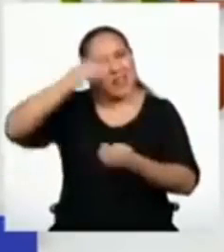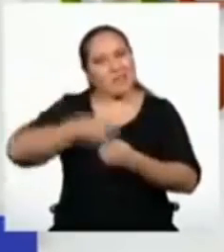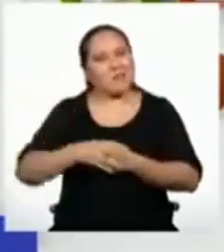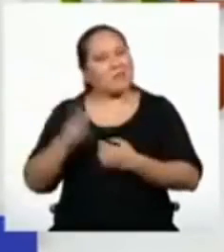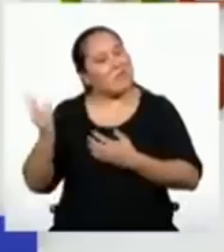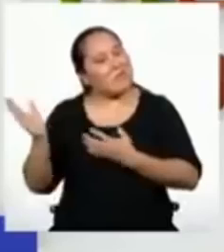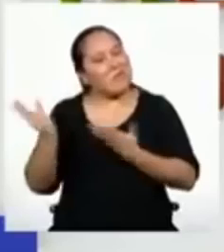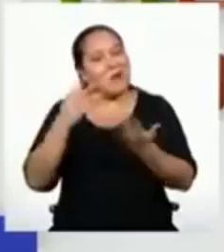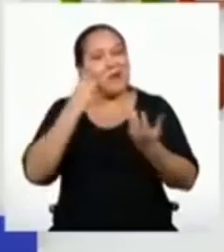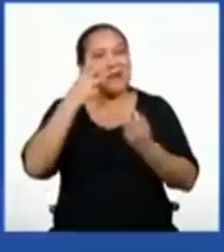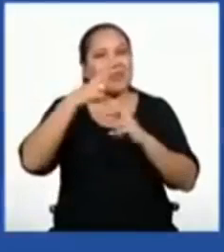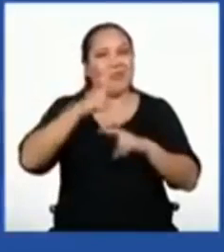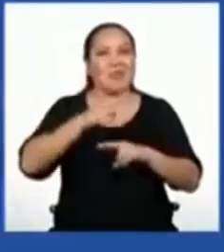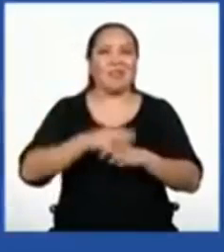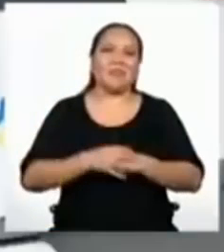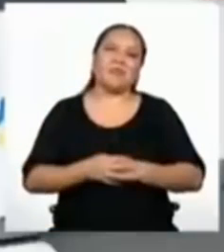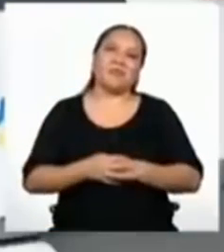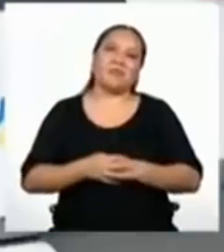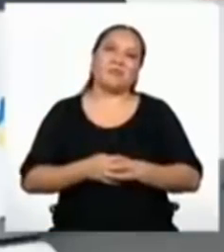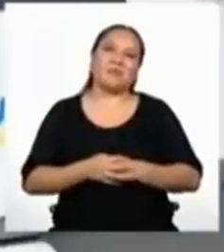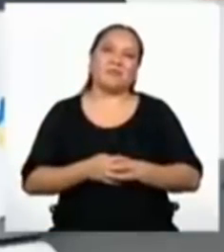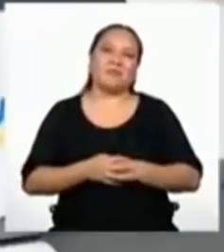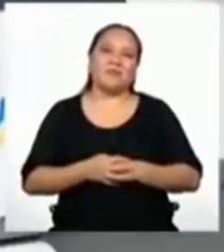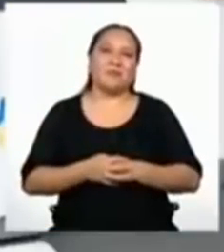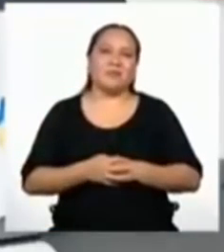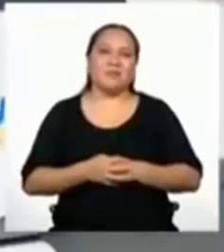¡Vamos con el repaso!